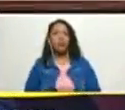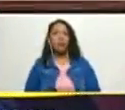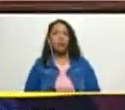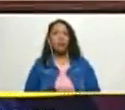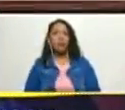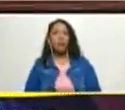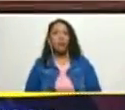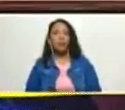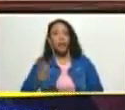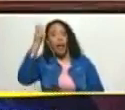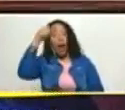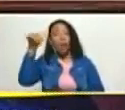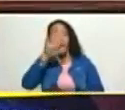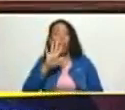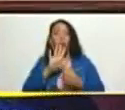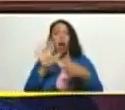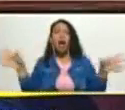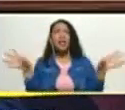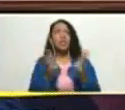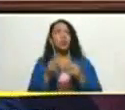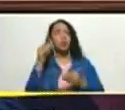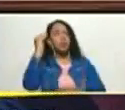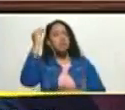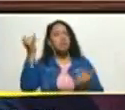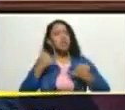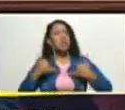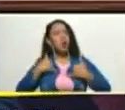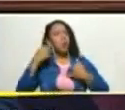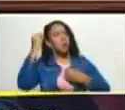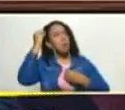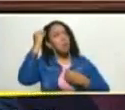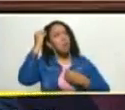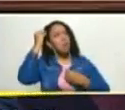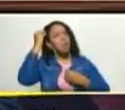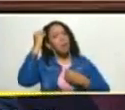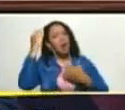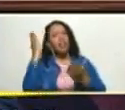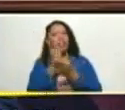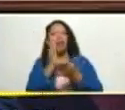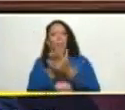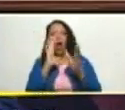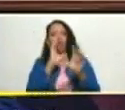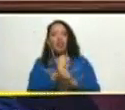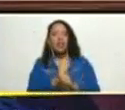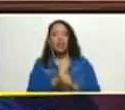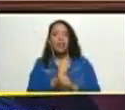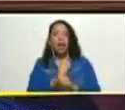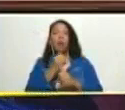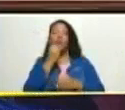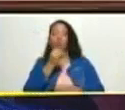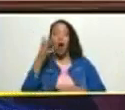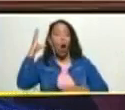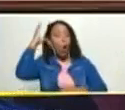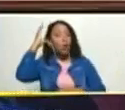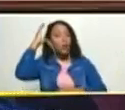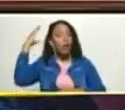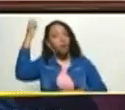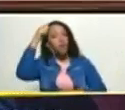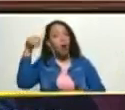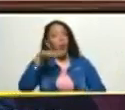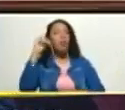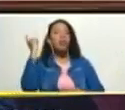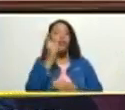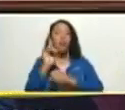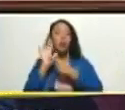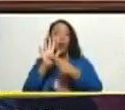y que el pueblo saque sus conclusiones confiemos siempre en el buen tino y la buena conciencia del pueblo y demos